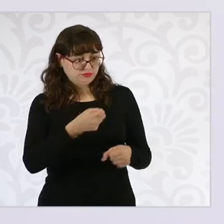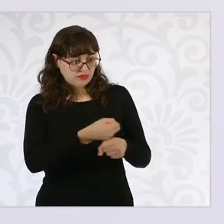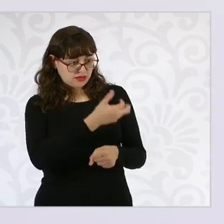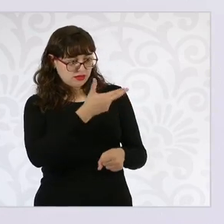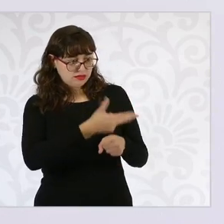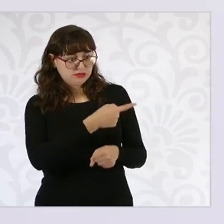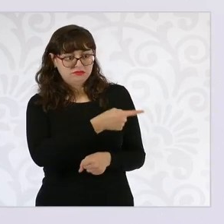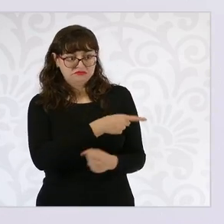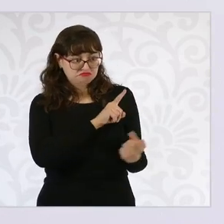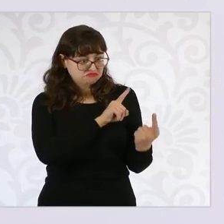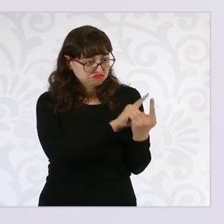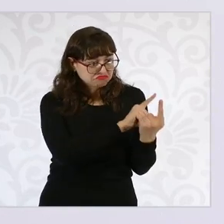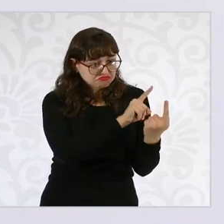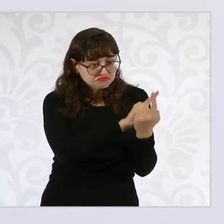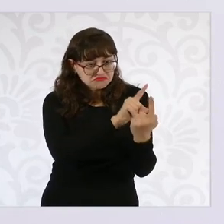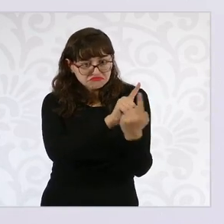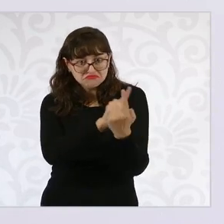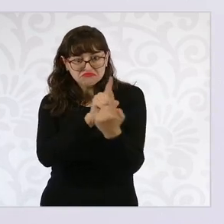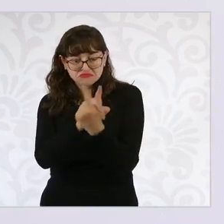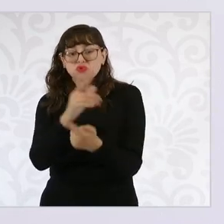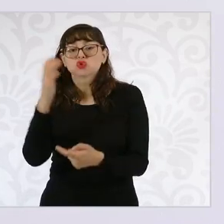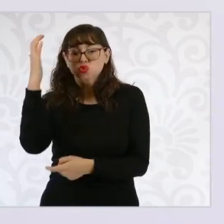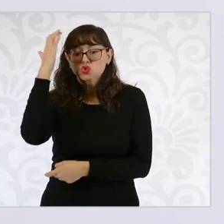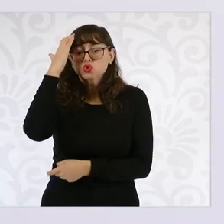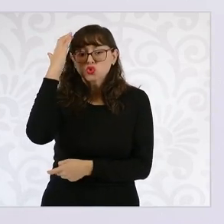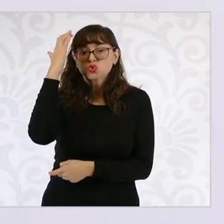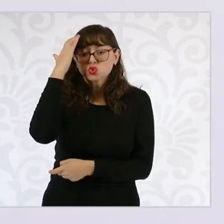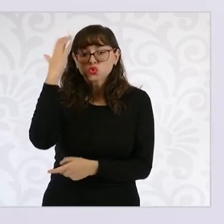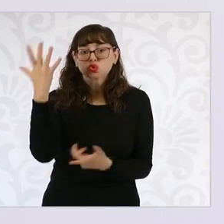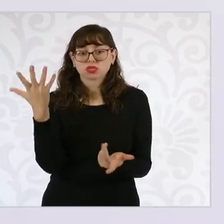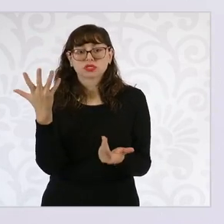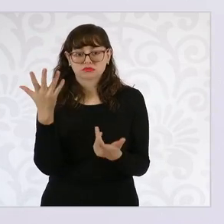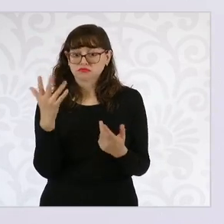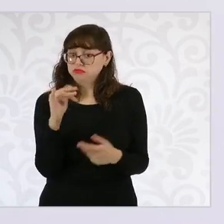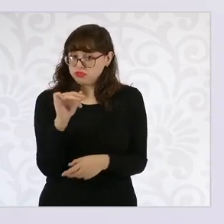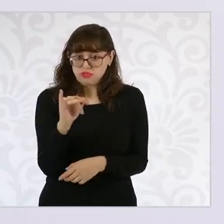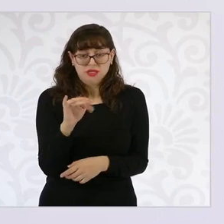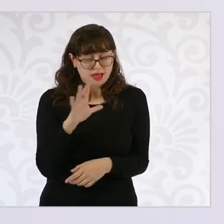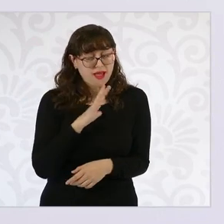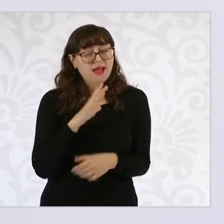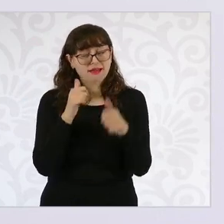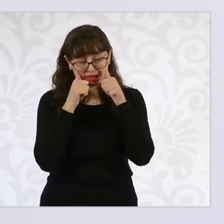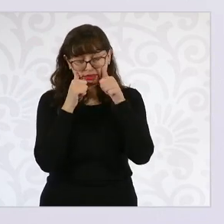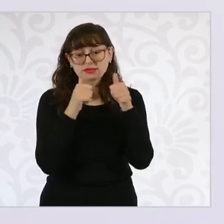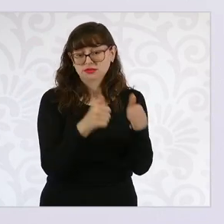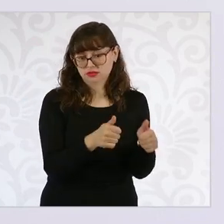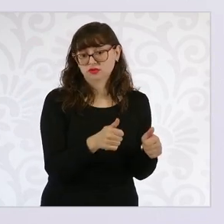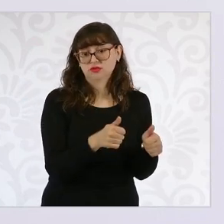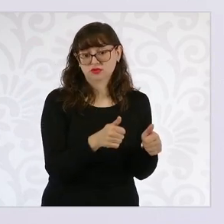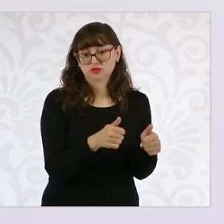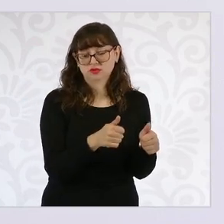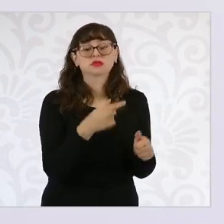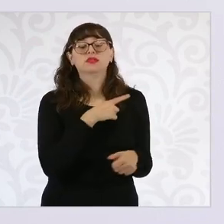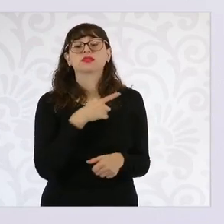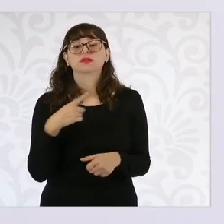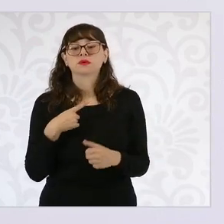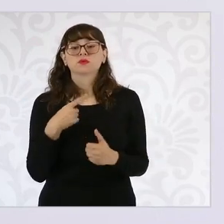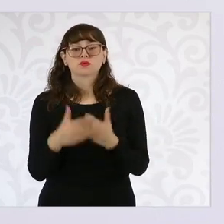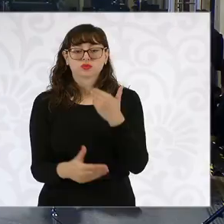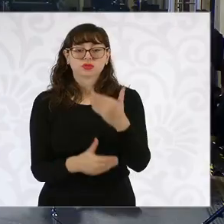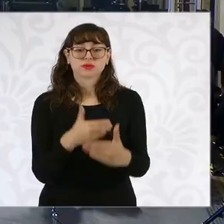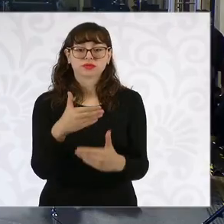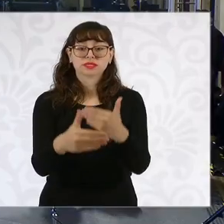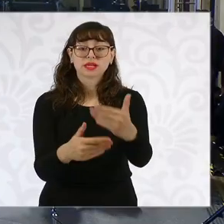de la situación que están viviendo y hay atención humanitaria. Y hay que seguir avanzando en ello. Pero